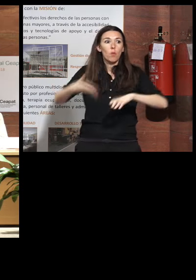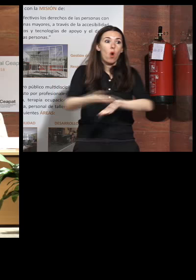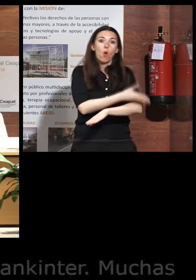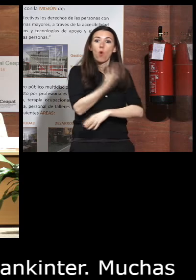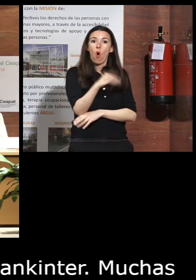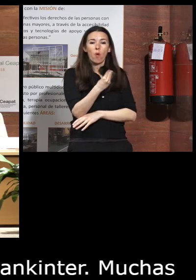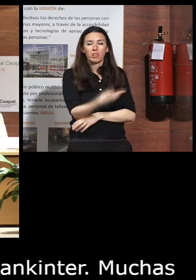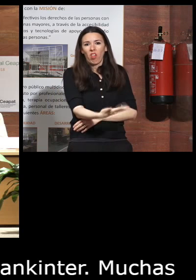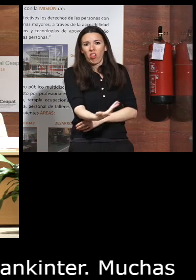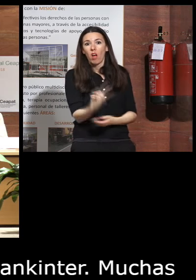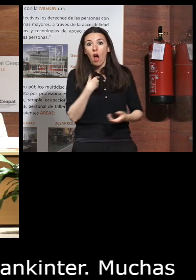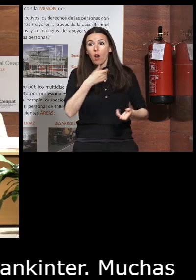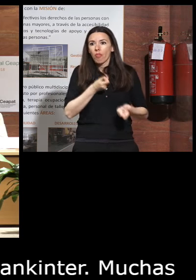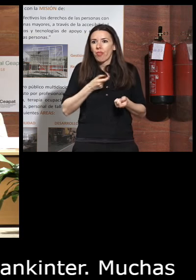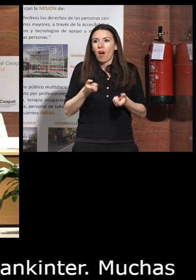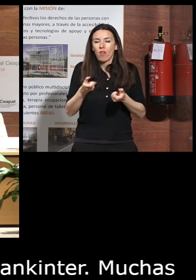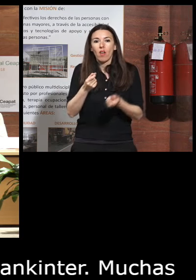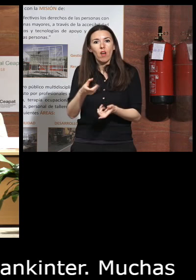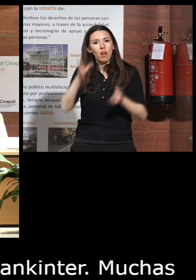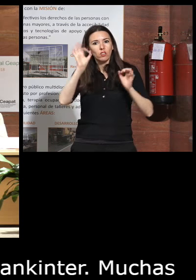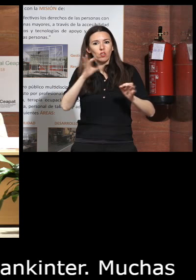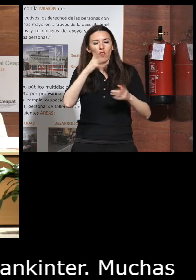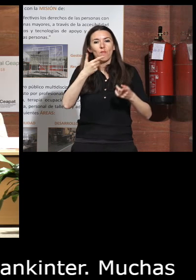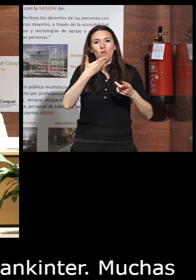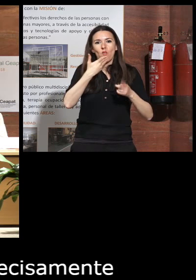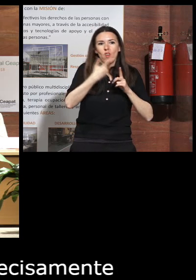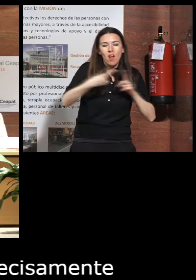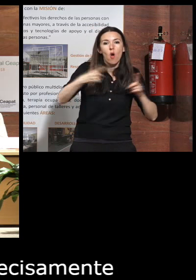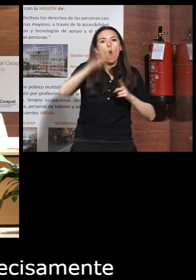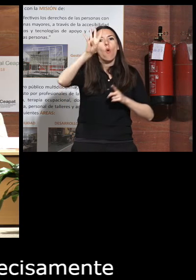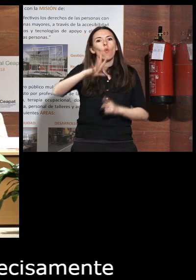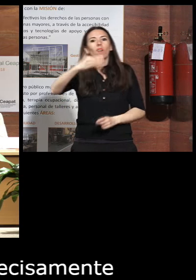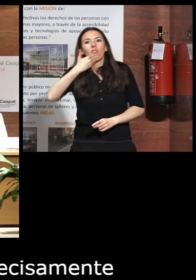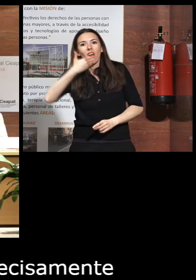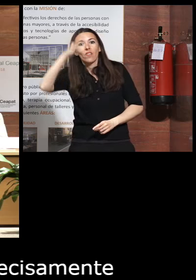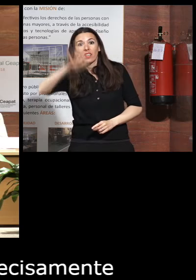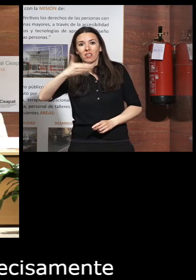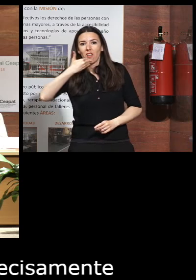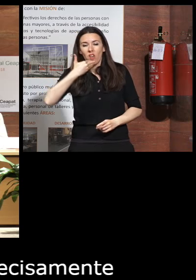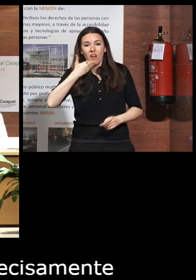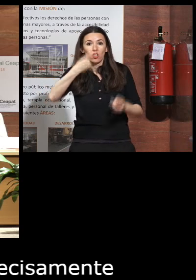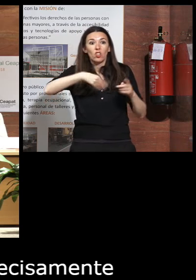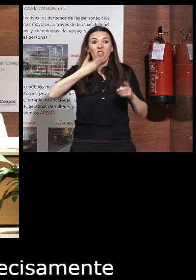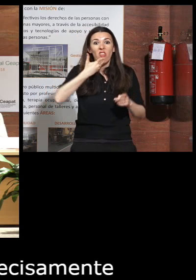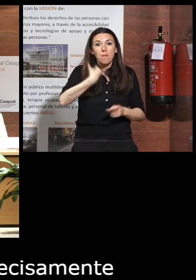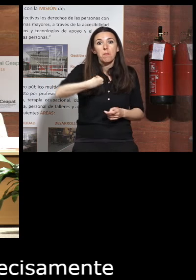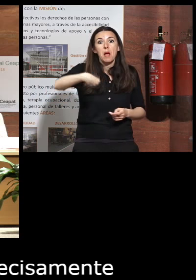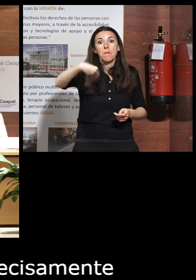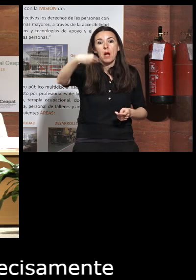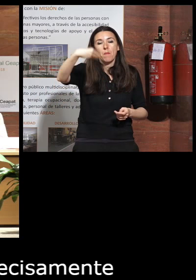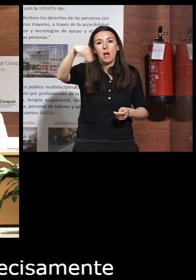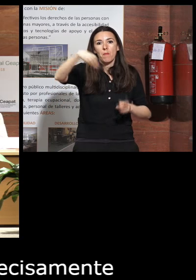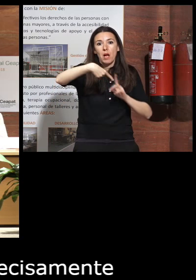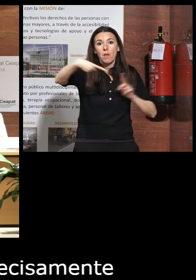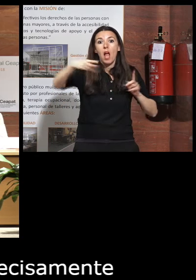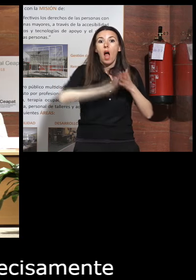jóvenes y eso ya por no contar con los longevos cuarta edad quinta edad estamos en la era de longevidad y o lo hablamos en